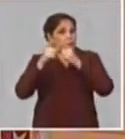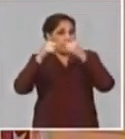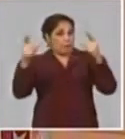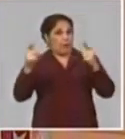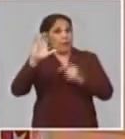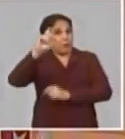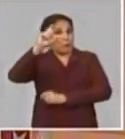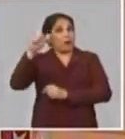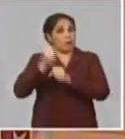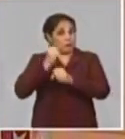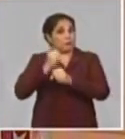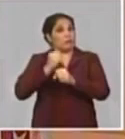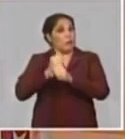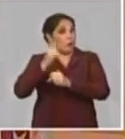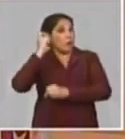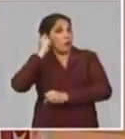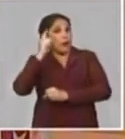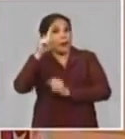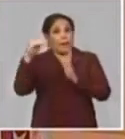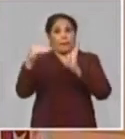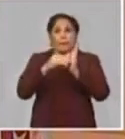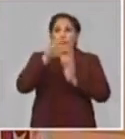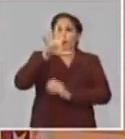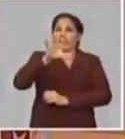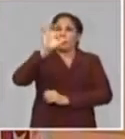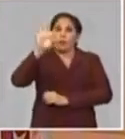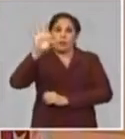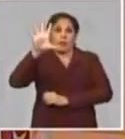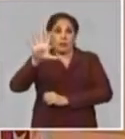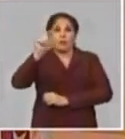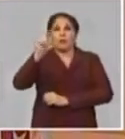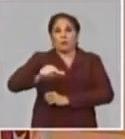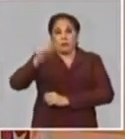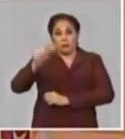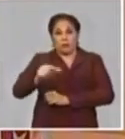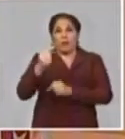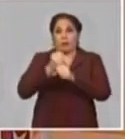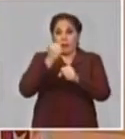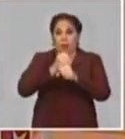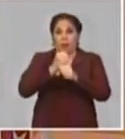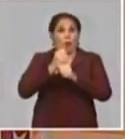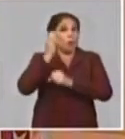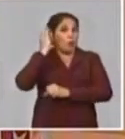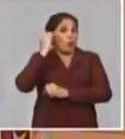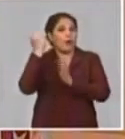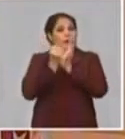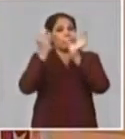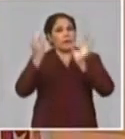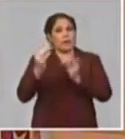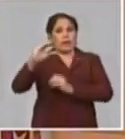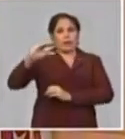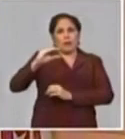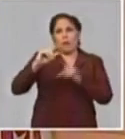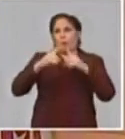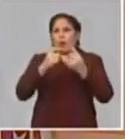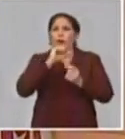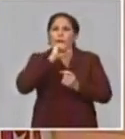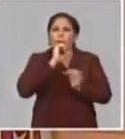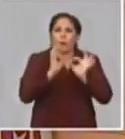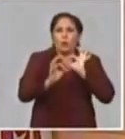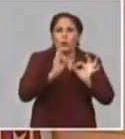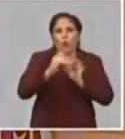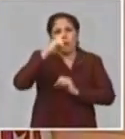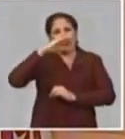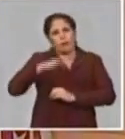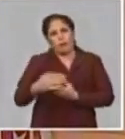y en este sentido tenemos 1.585 trabajadoras que se han acogido a la garantía salarial porque son madres que tienen